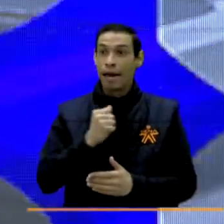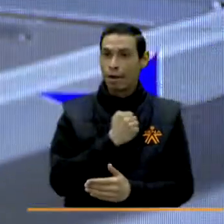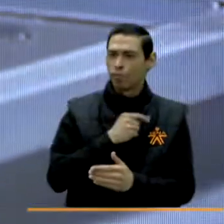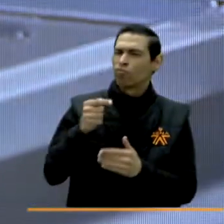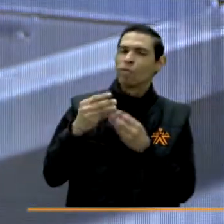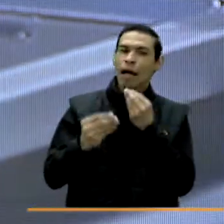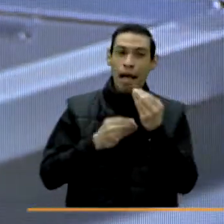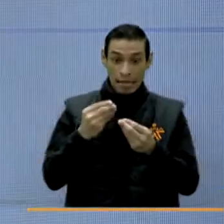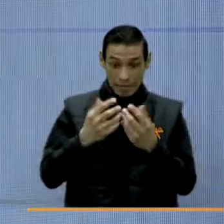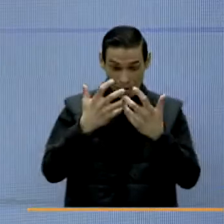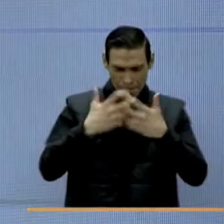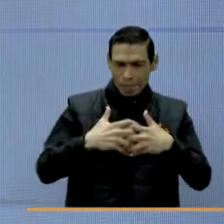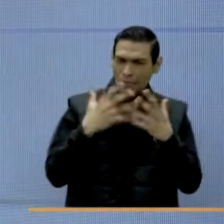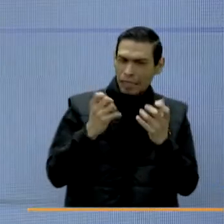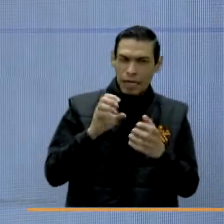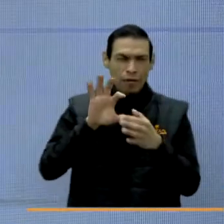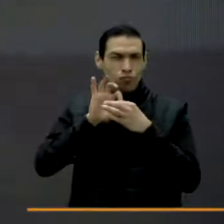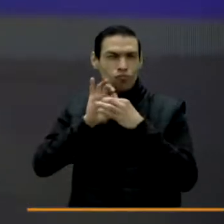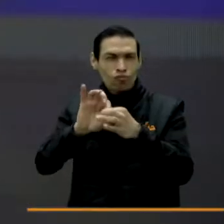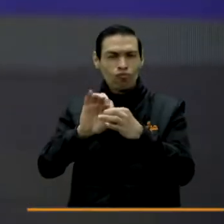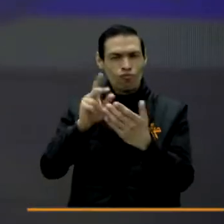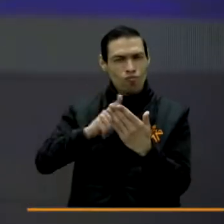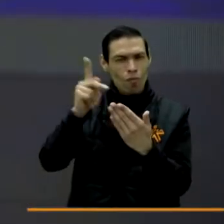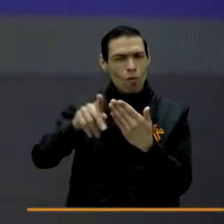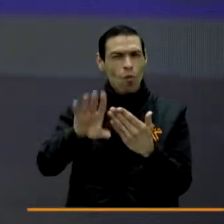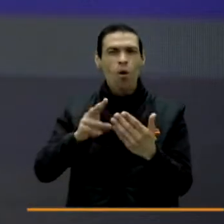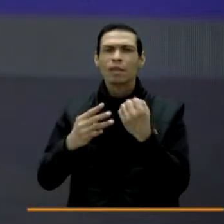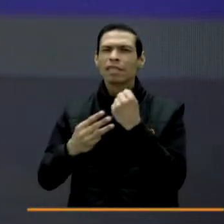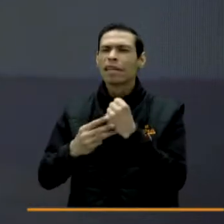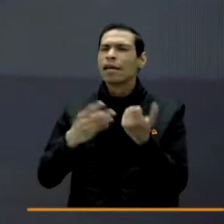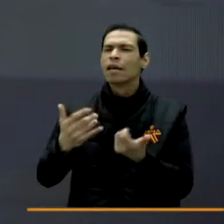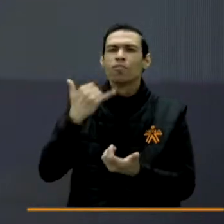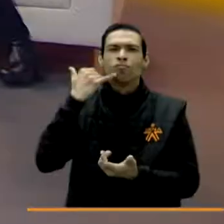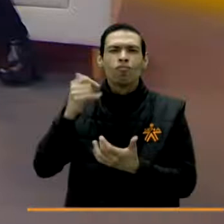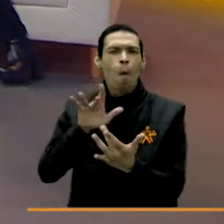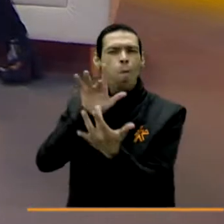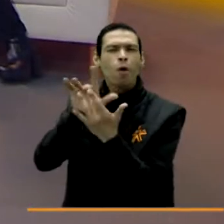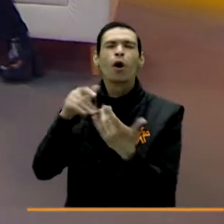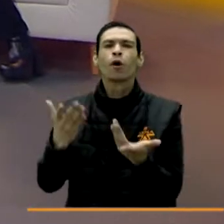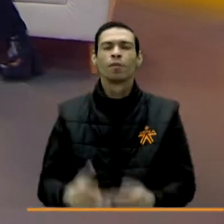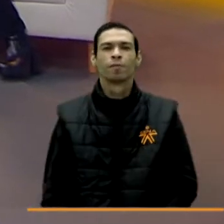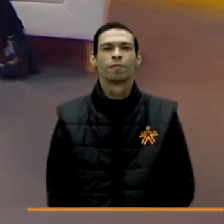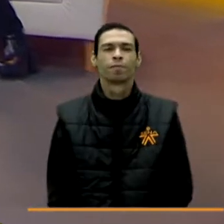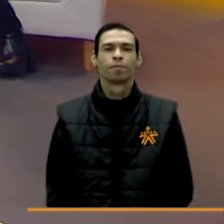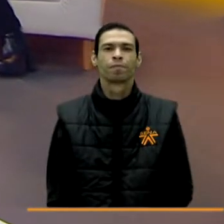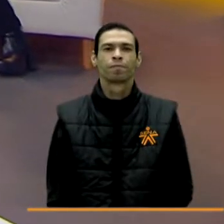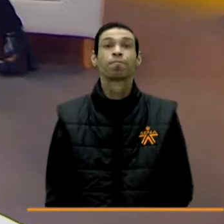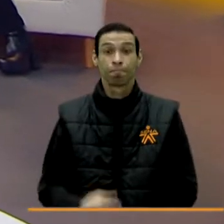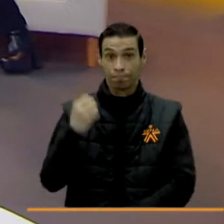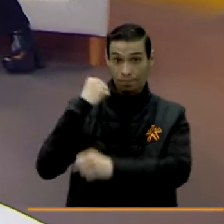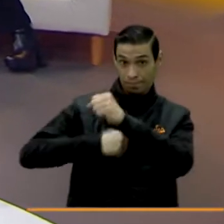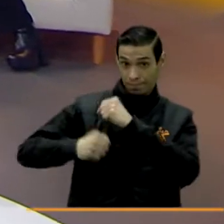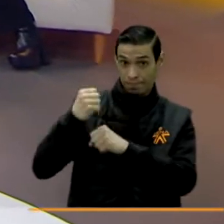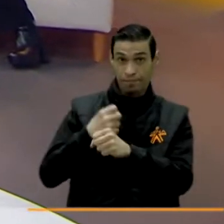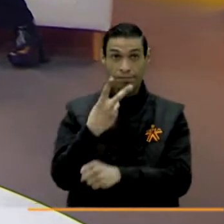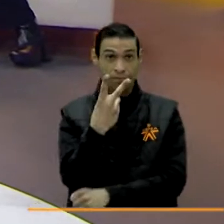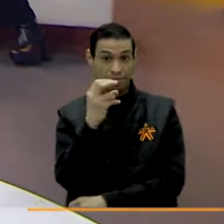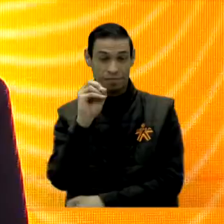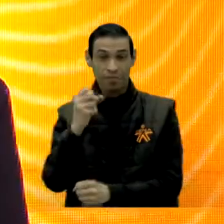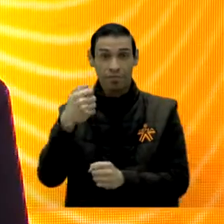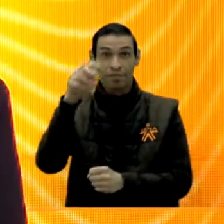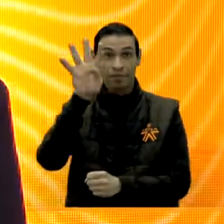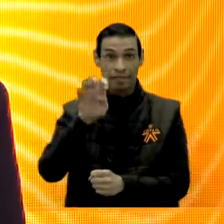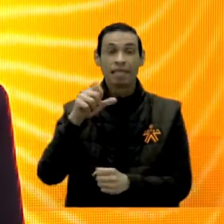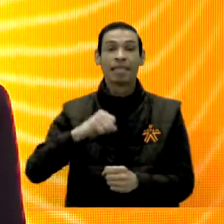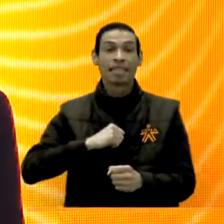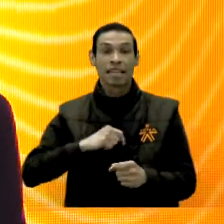de qué medio se puede contactar un empresario que quiere realizar un proyecto con la entidad. Mira, desde el 2019 creamos la figura de